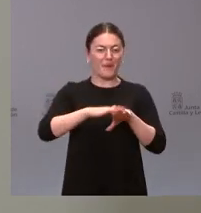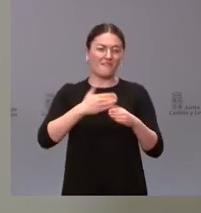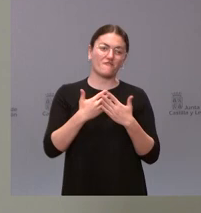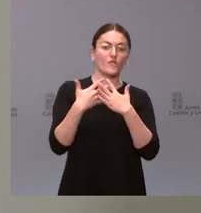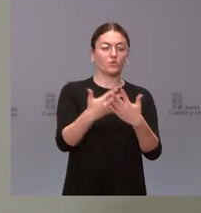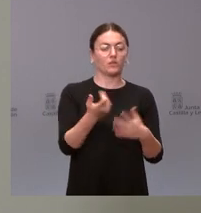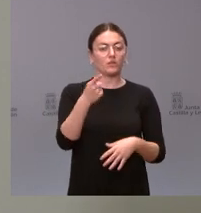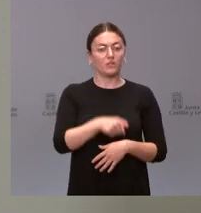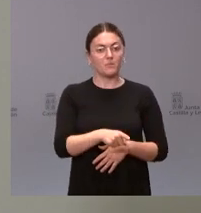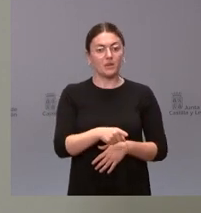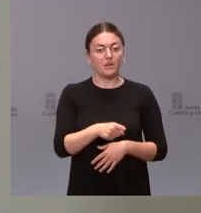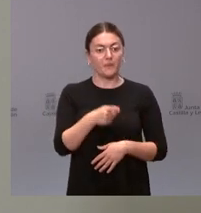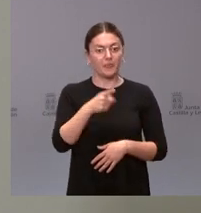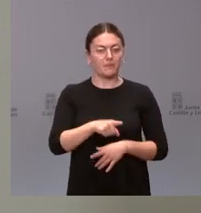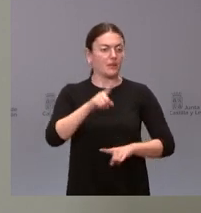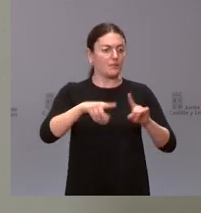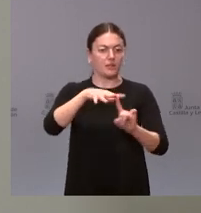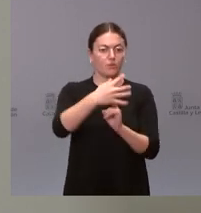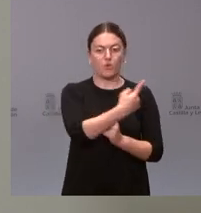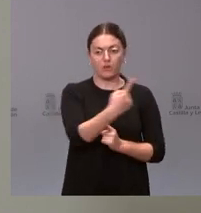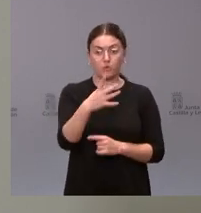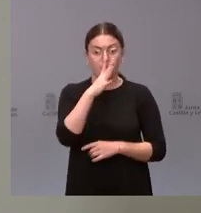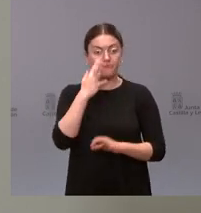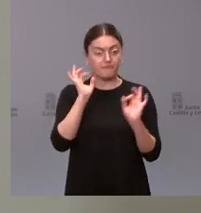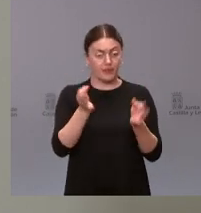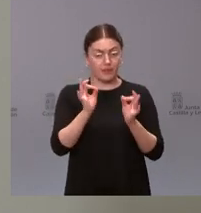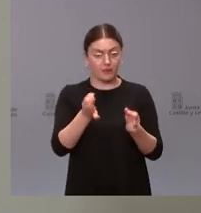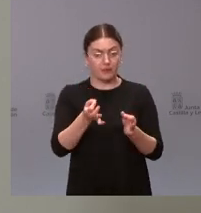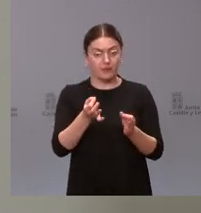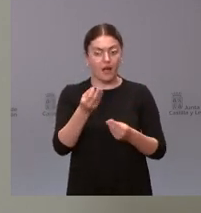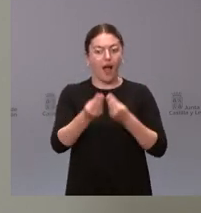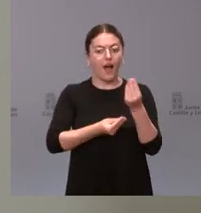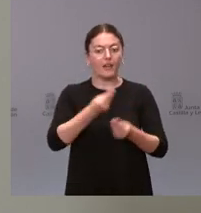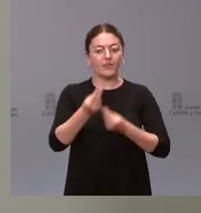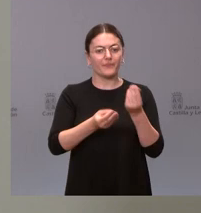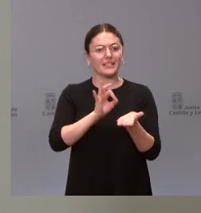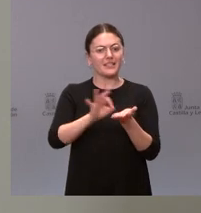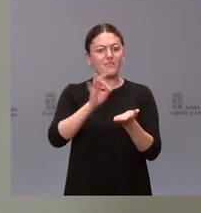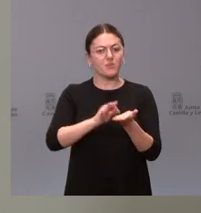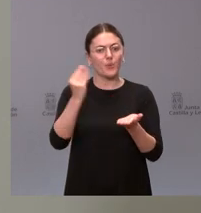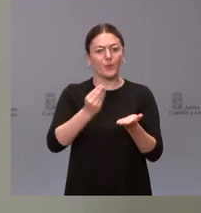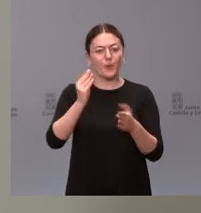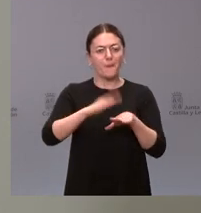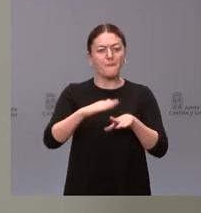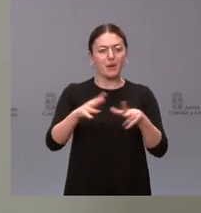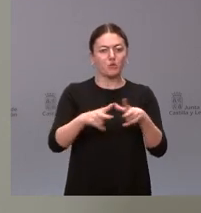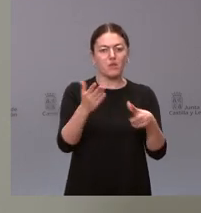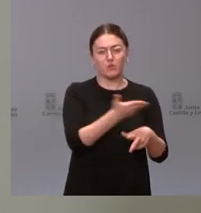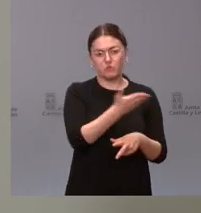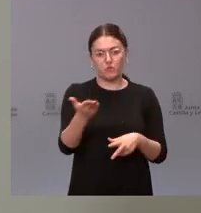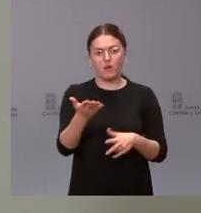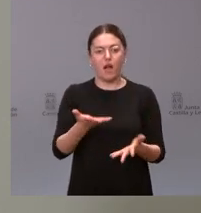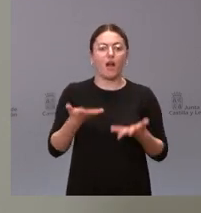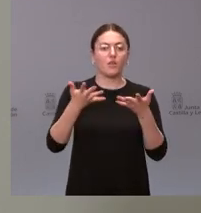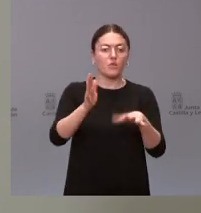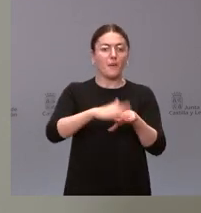por la circunstancia que fuese porque sin lugar a dudas están haciendo un buen servicio al conjunto de la sociedad contribuyendo a